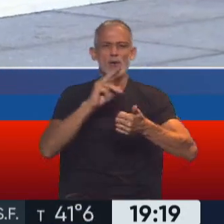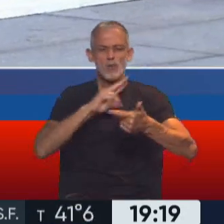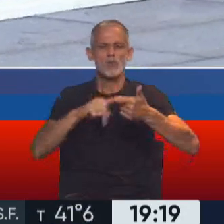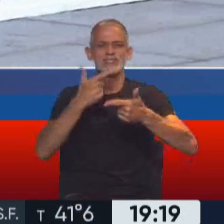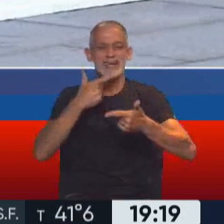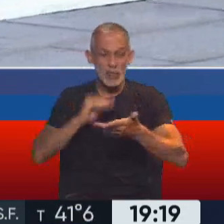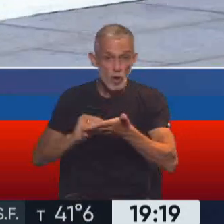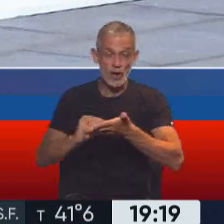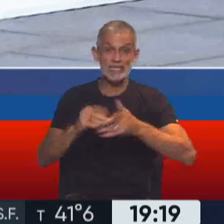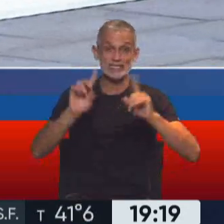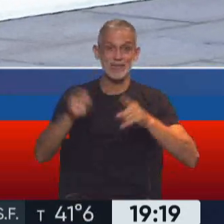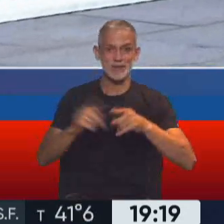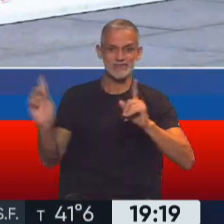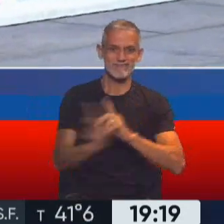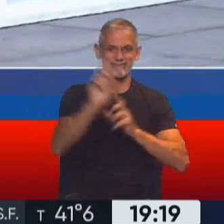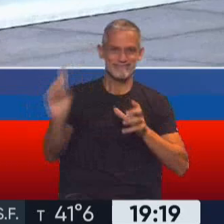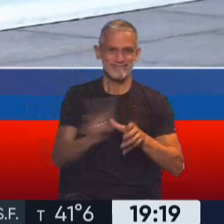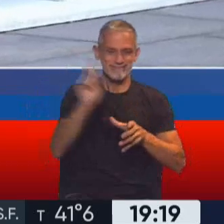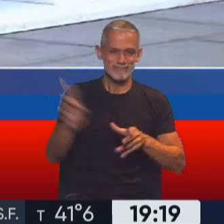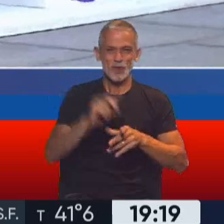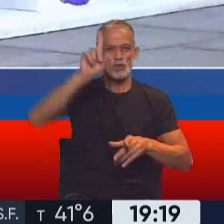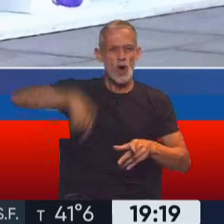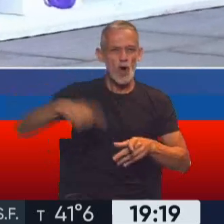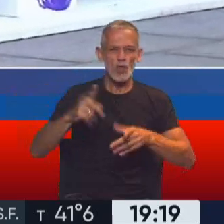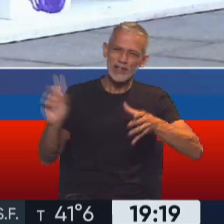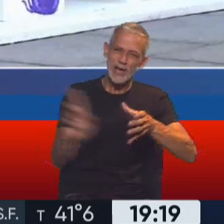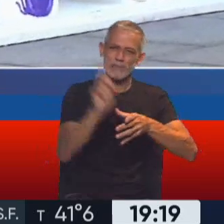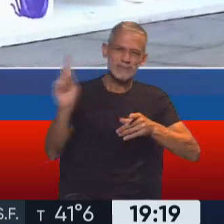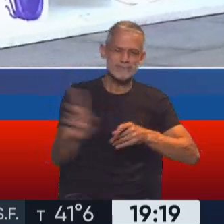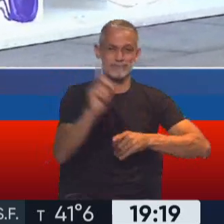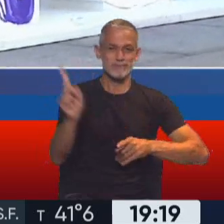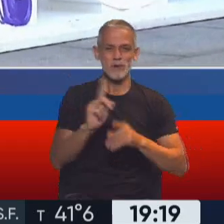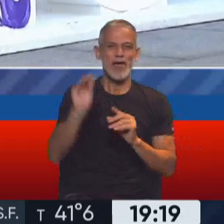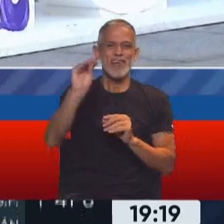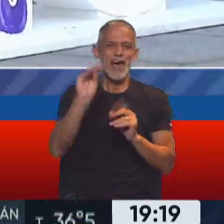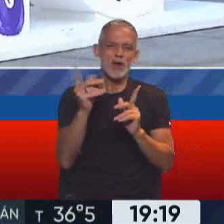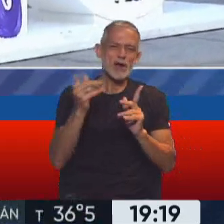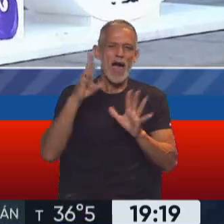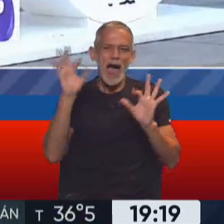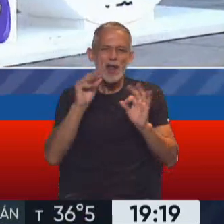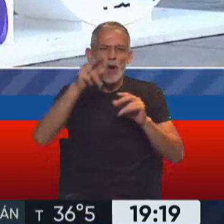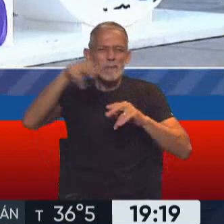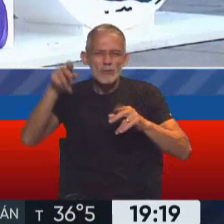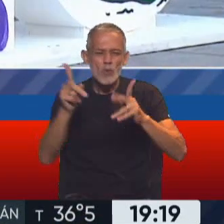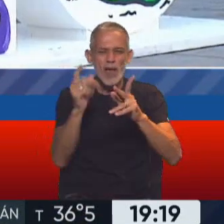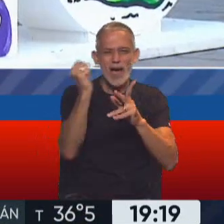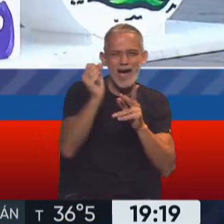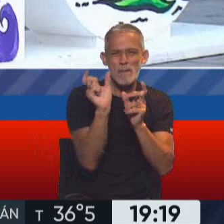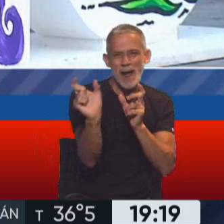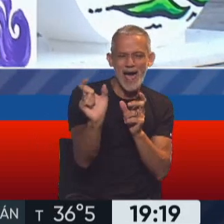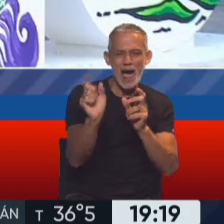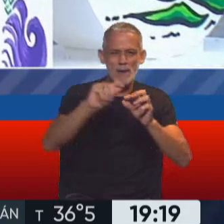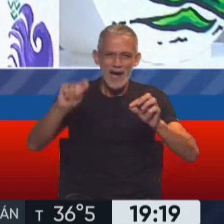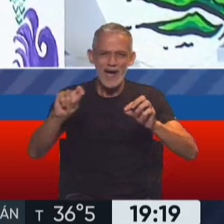senadores, que pasaron por este lugar a lo largo de todo el día y dejaron una marca, una pintura, una palabra,